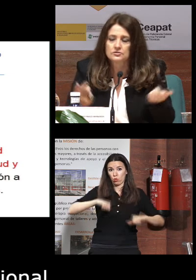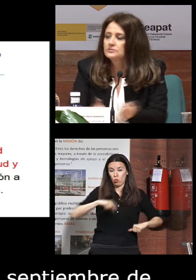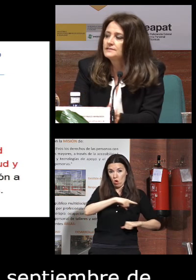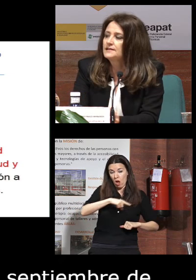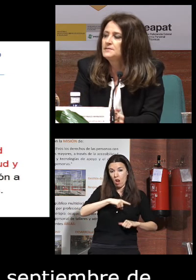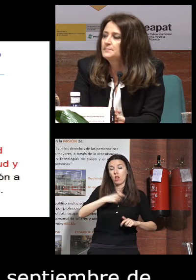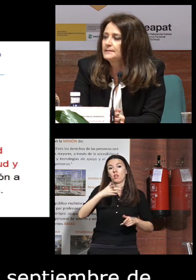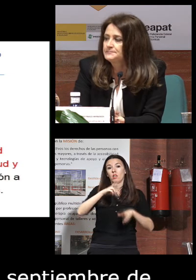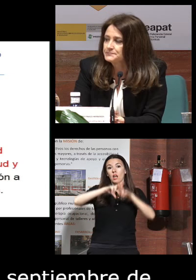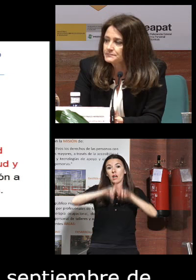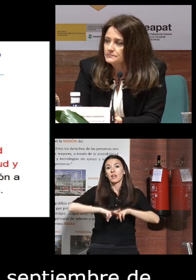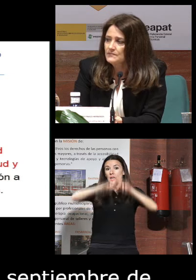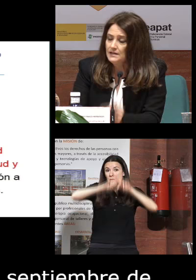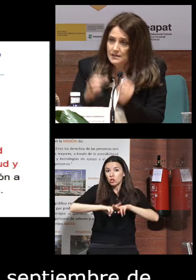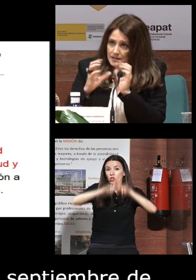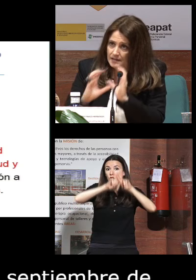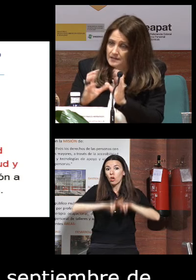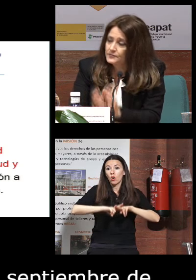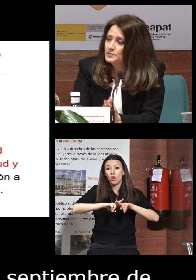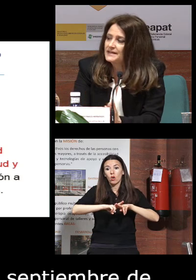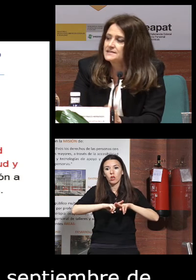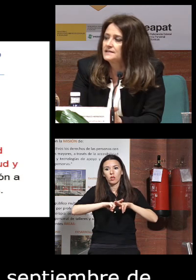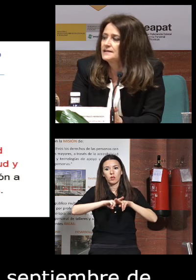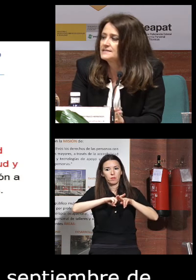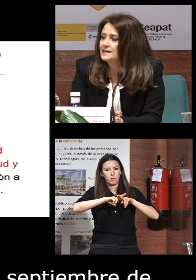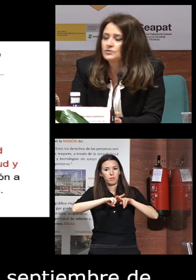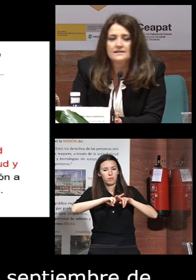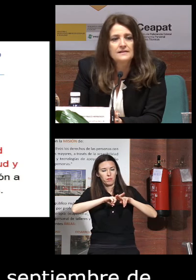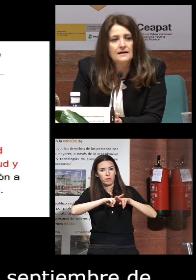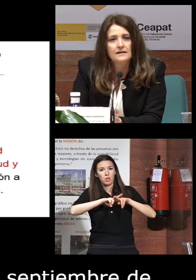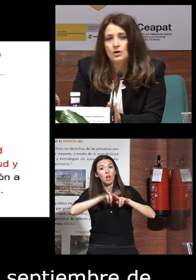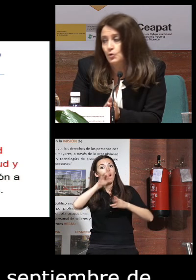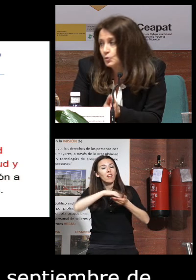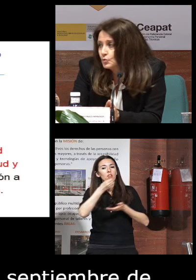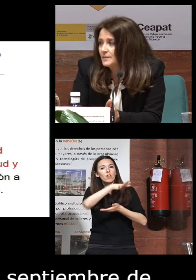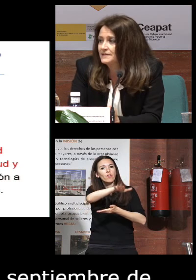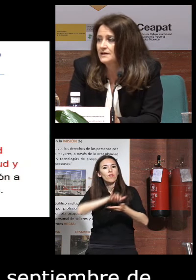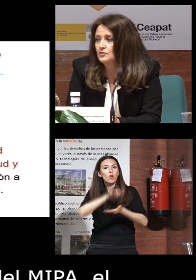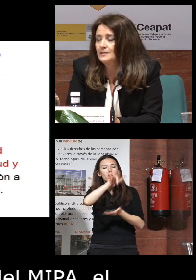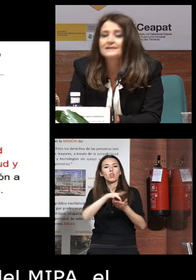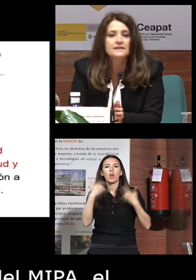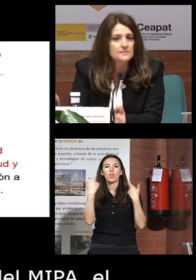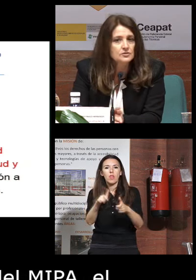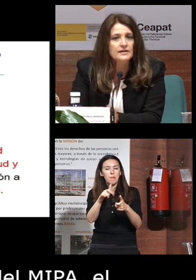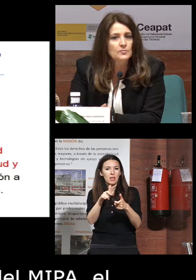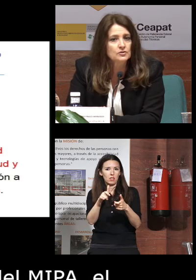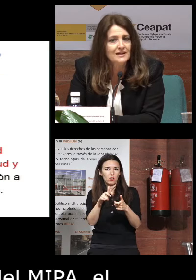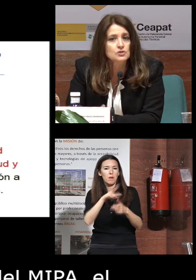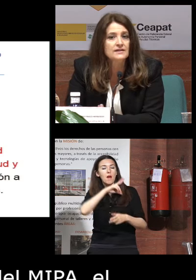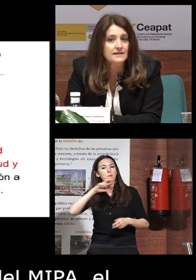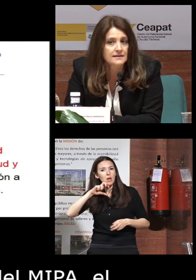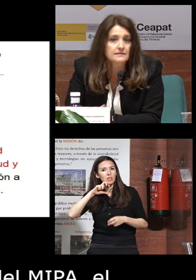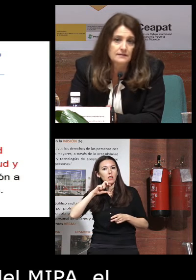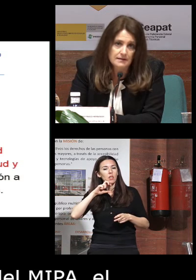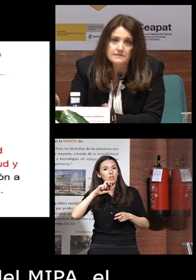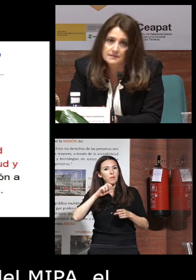revisión del MIPA el informe que se elabora dedica un apartado al mantenimiento y al aumento de la